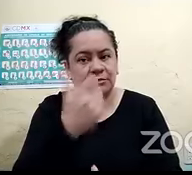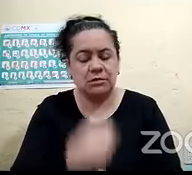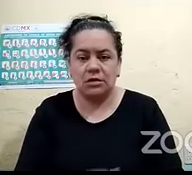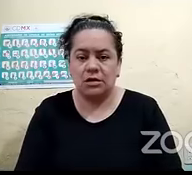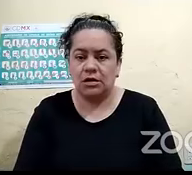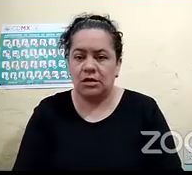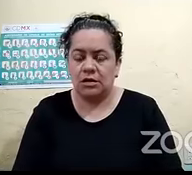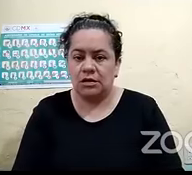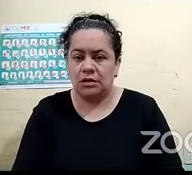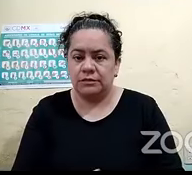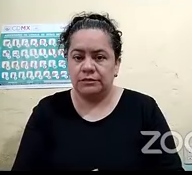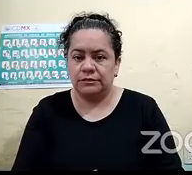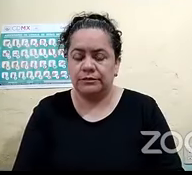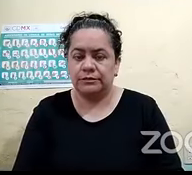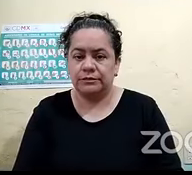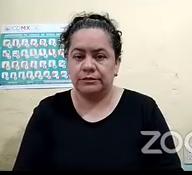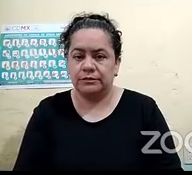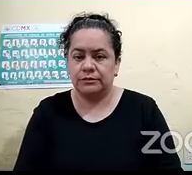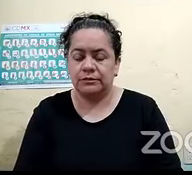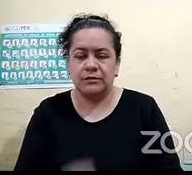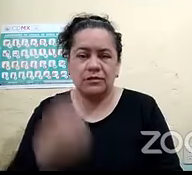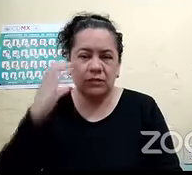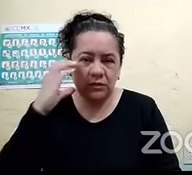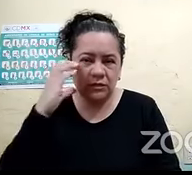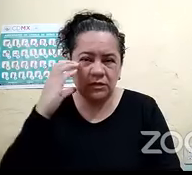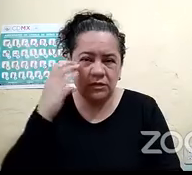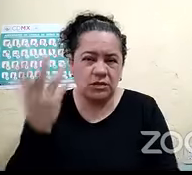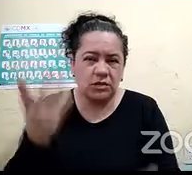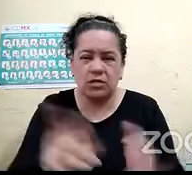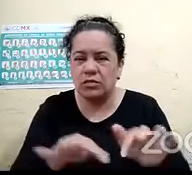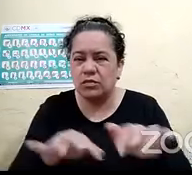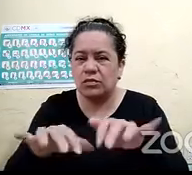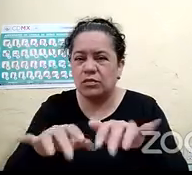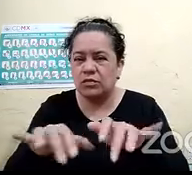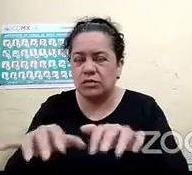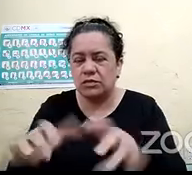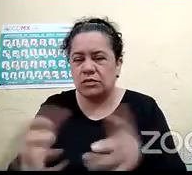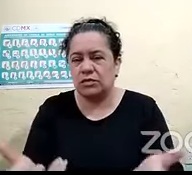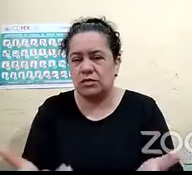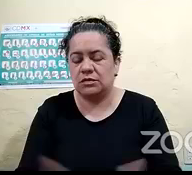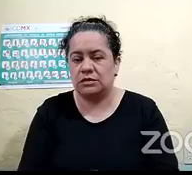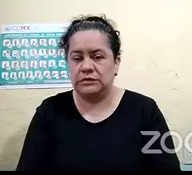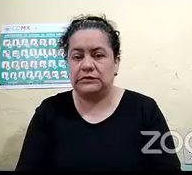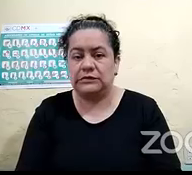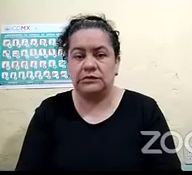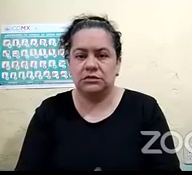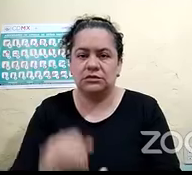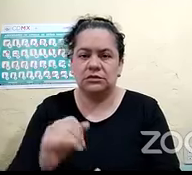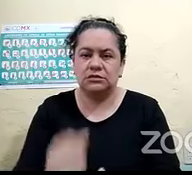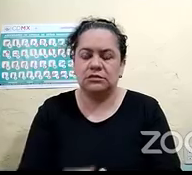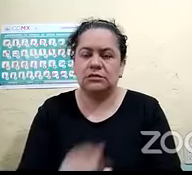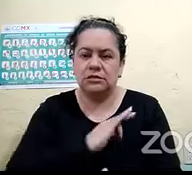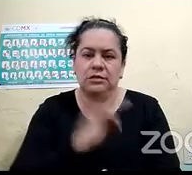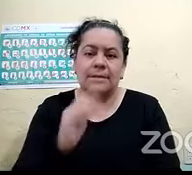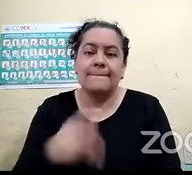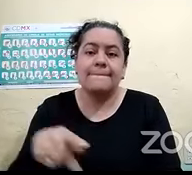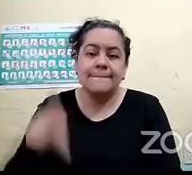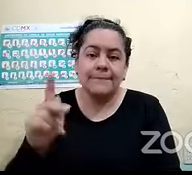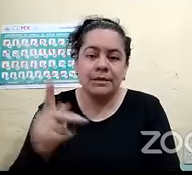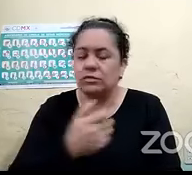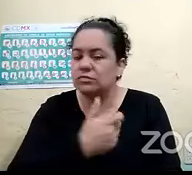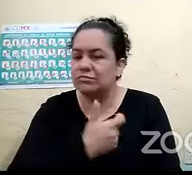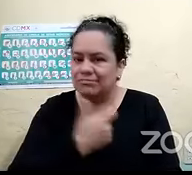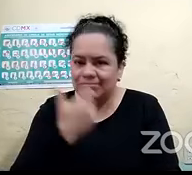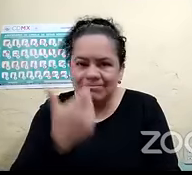aparatos inteligentes quienes pueden llevar a cabo esas acciones que nos ayudan y